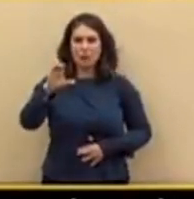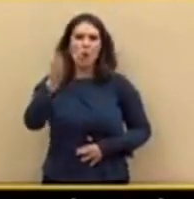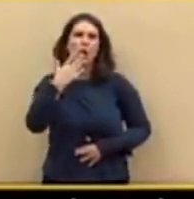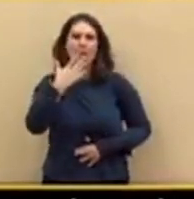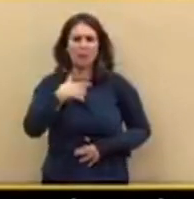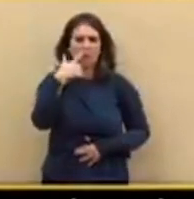sus sombras.